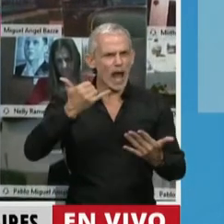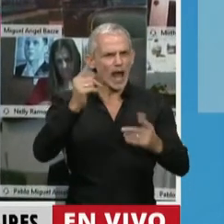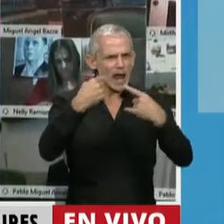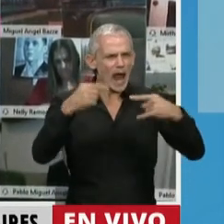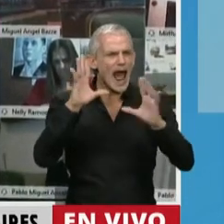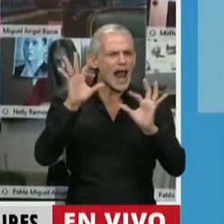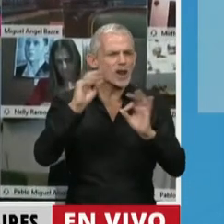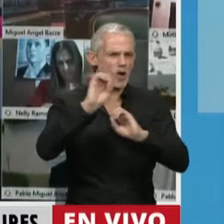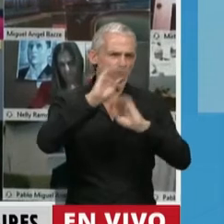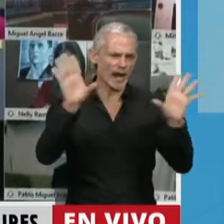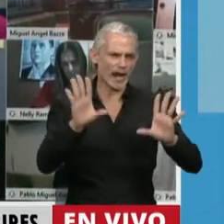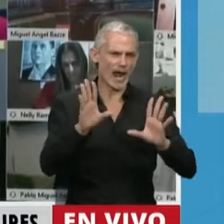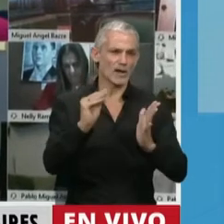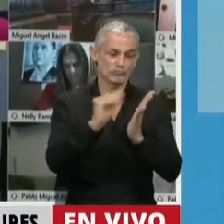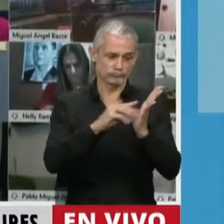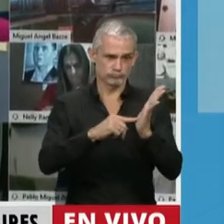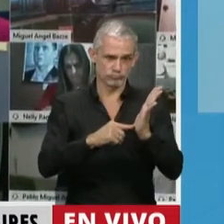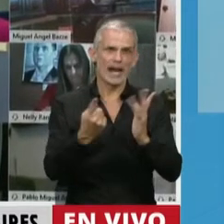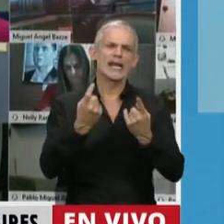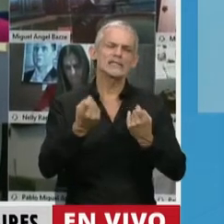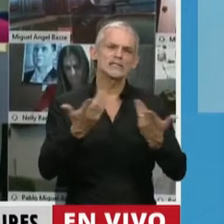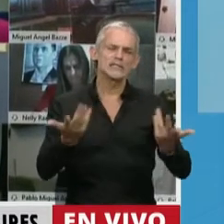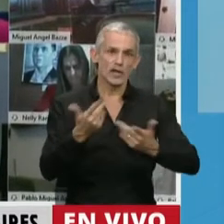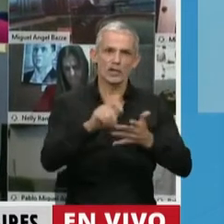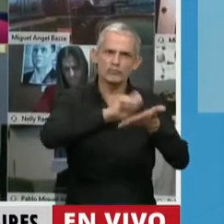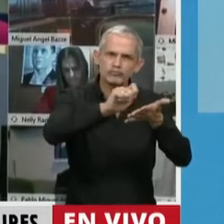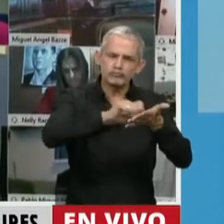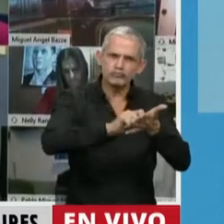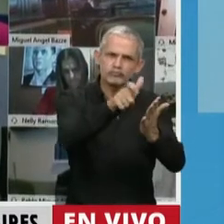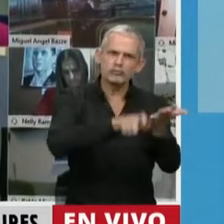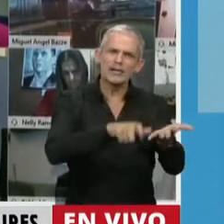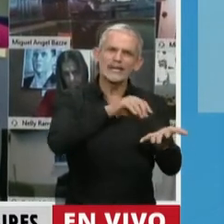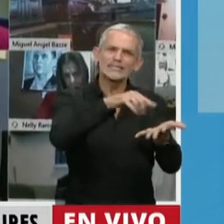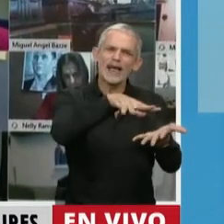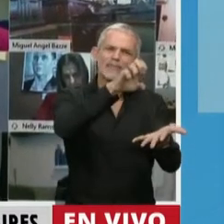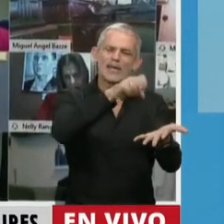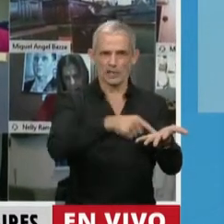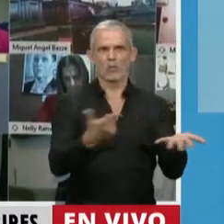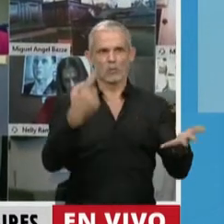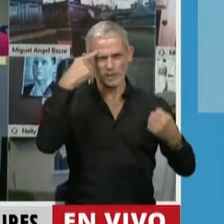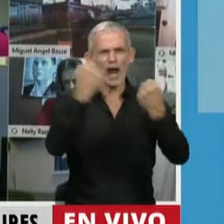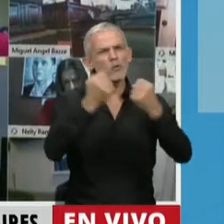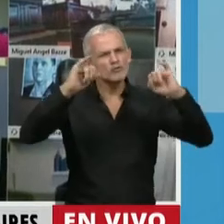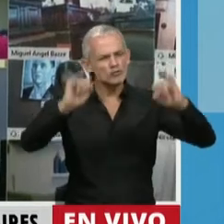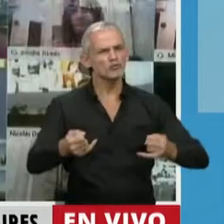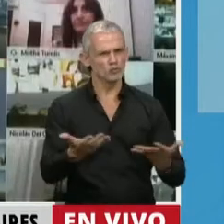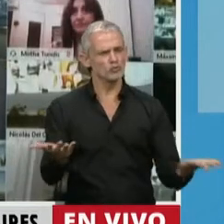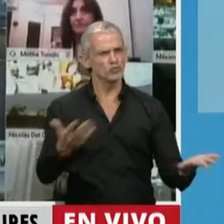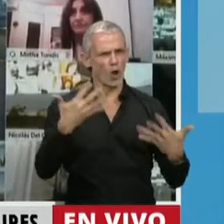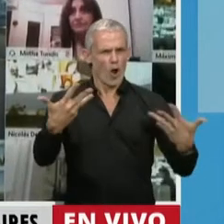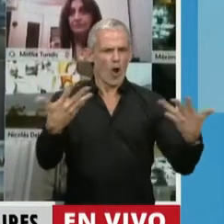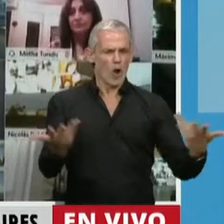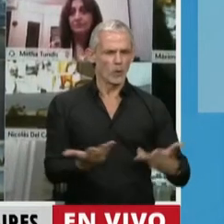progresivo, necesario, que tiene que ver con la prescripción y la receta digital. ¿Quién no va a estar de acuerdo? Sin embargo,